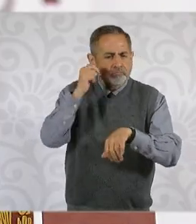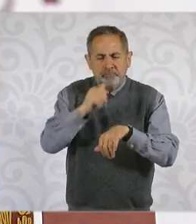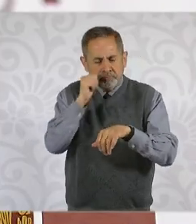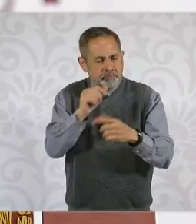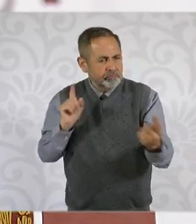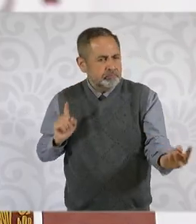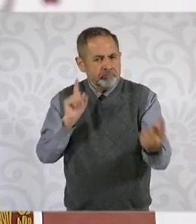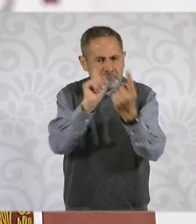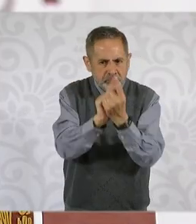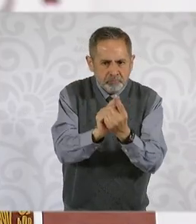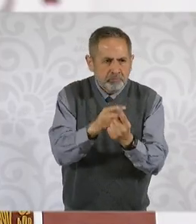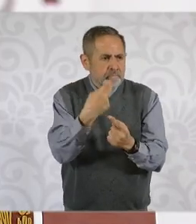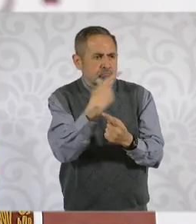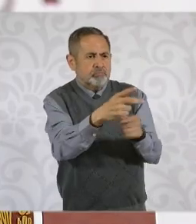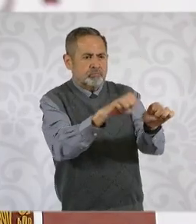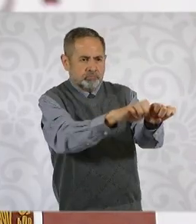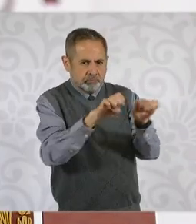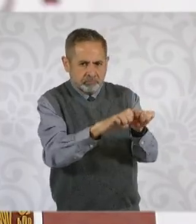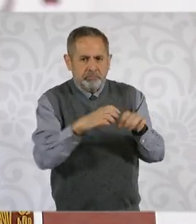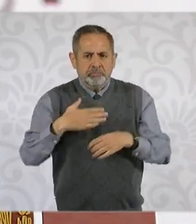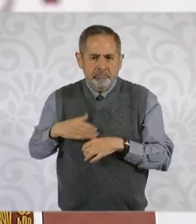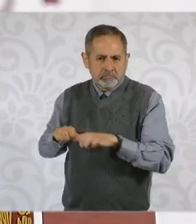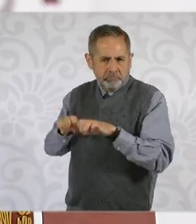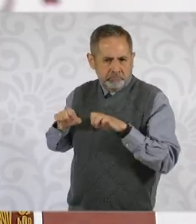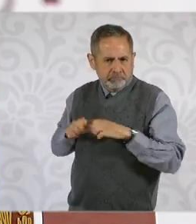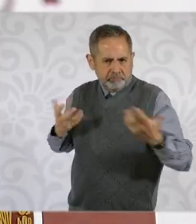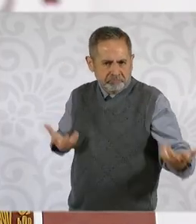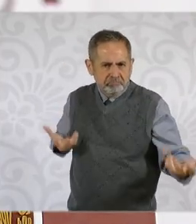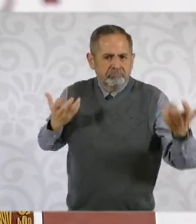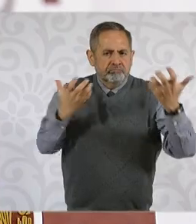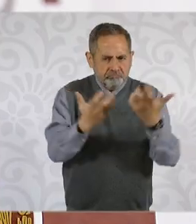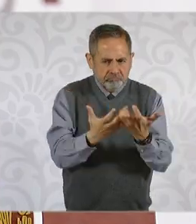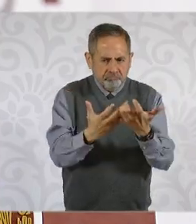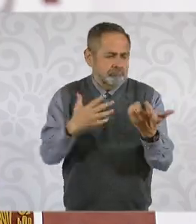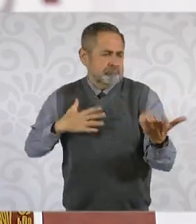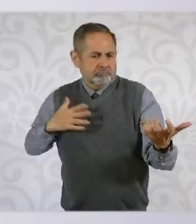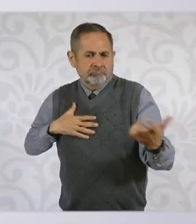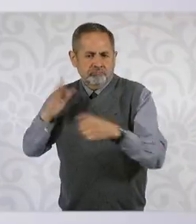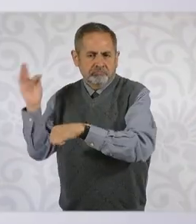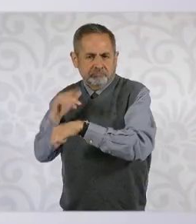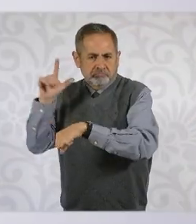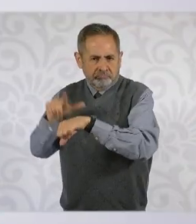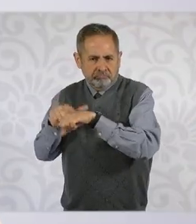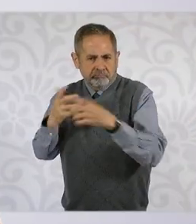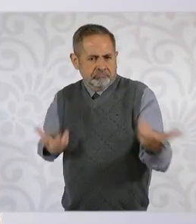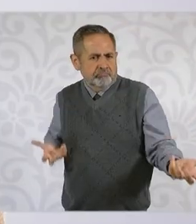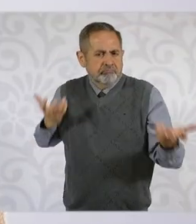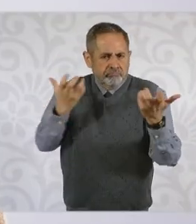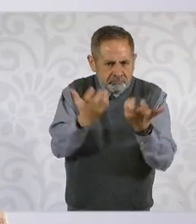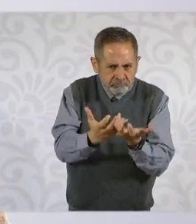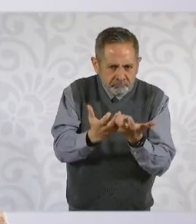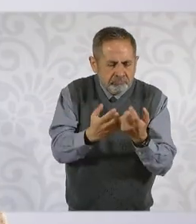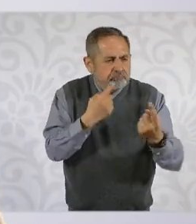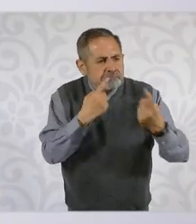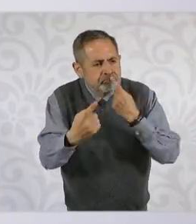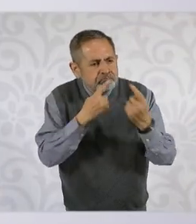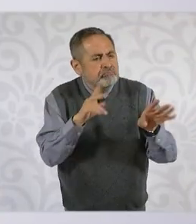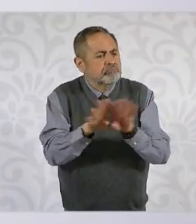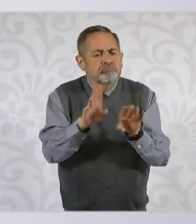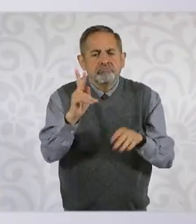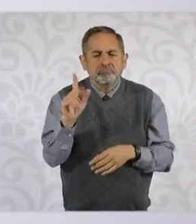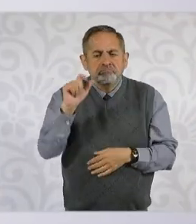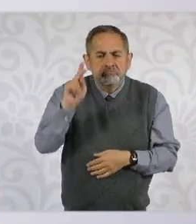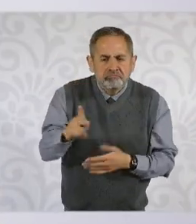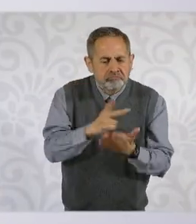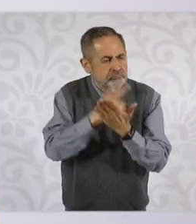con su gabinete y el gabinete federal, sobre todo para aquellos proyectos estratégicos que